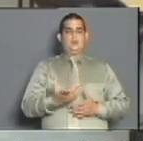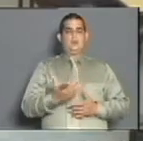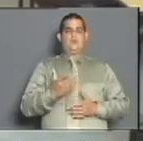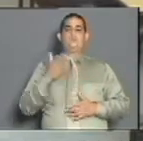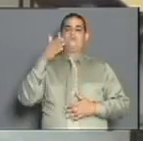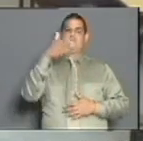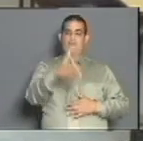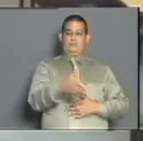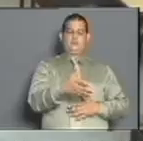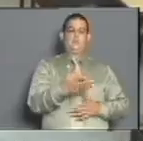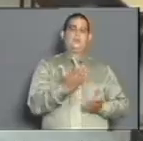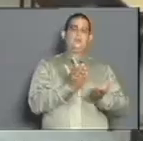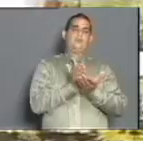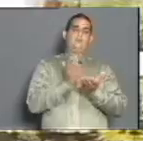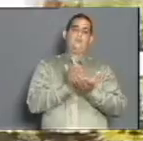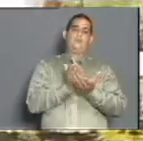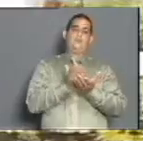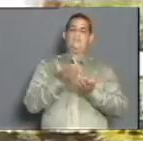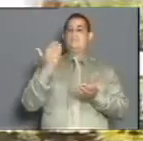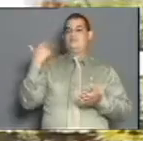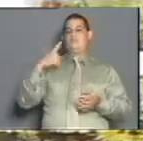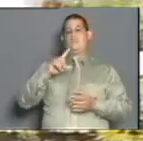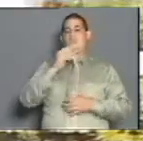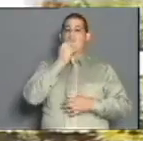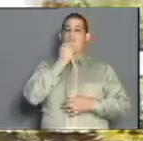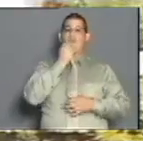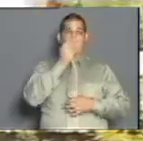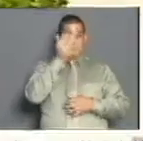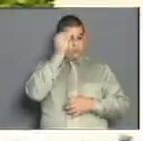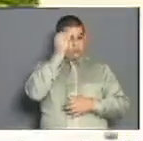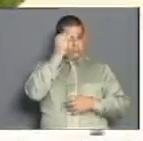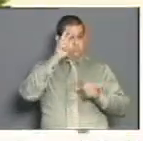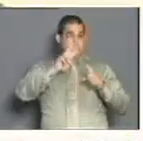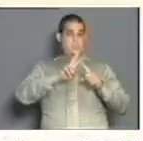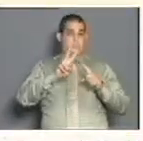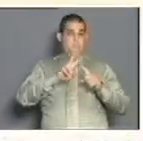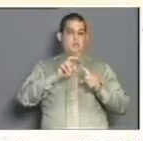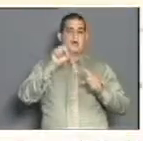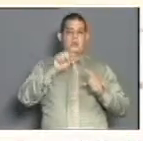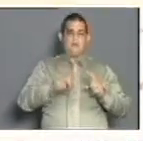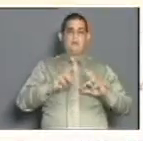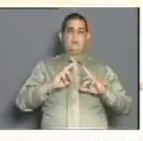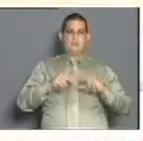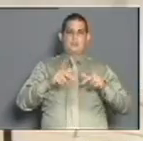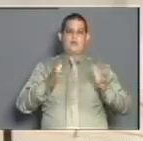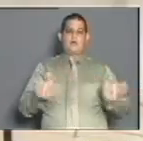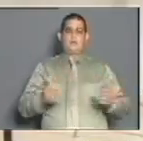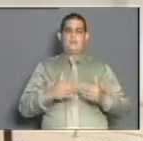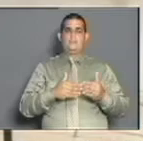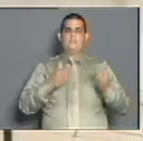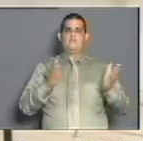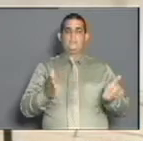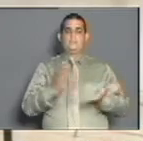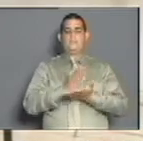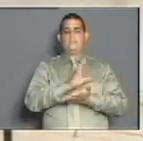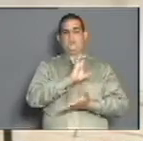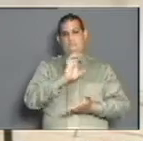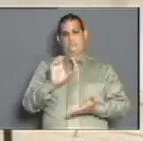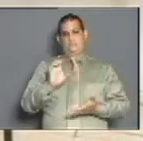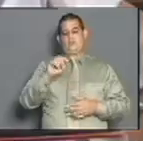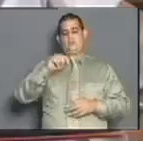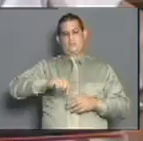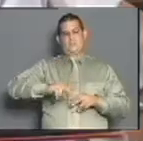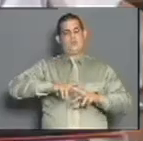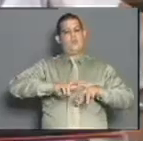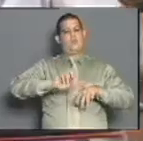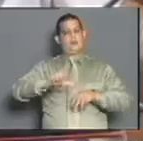acceso a las teleclases durante los meses precedentes. Así se garantiza el reinicio exitoso del presente curso escolar. Desde